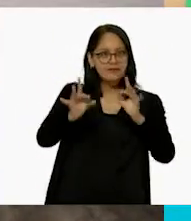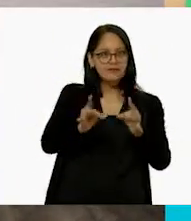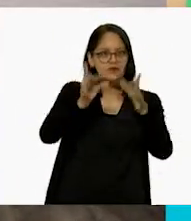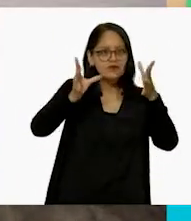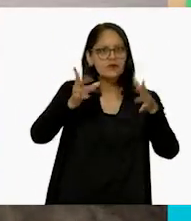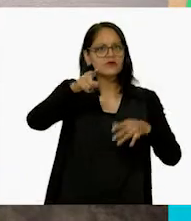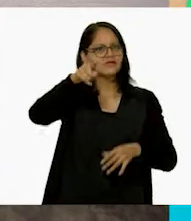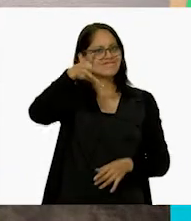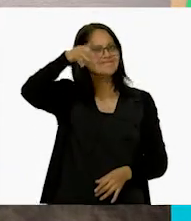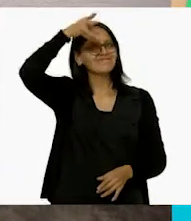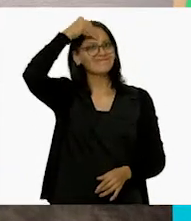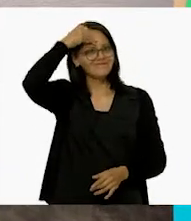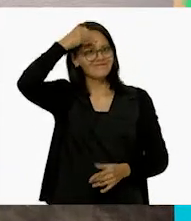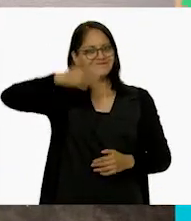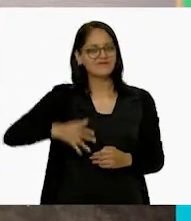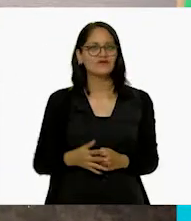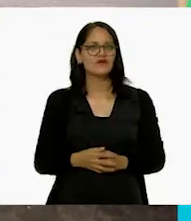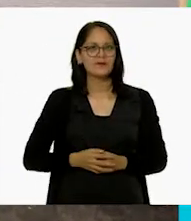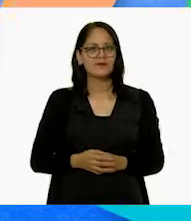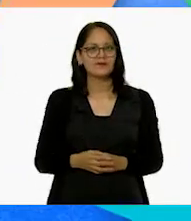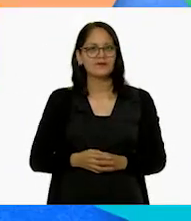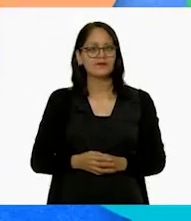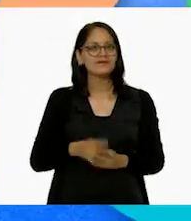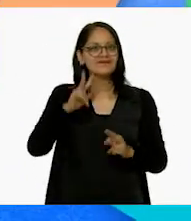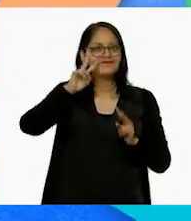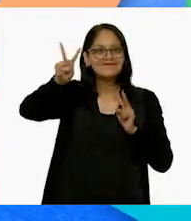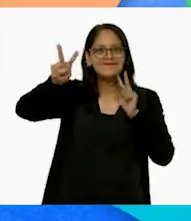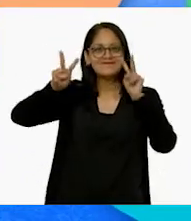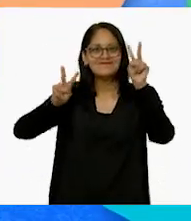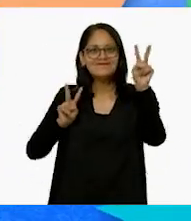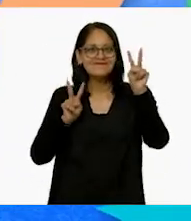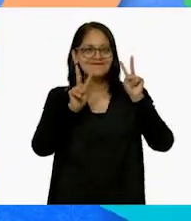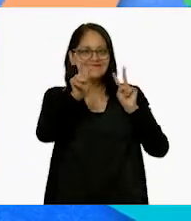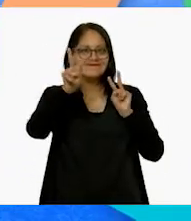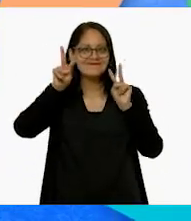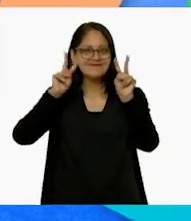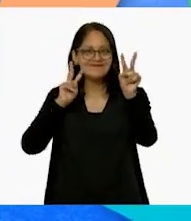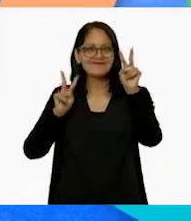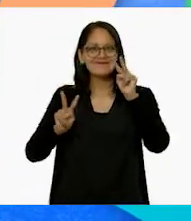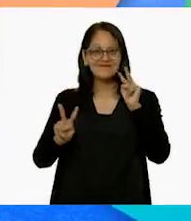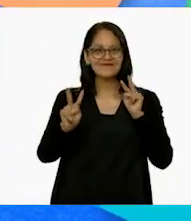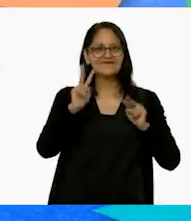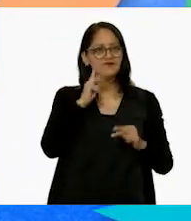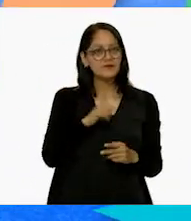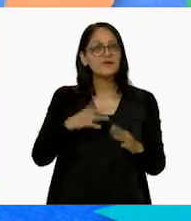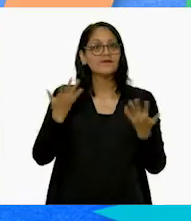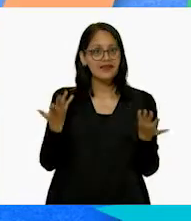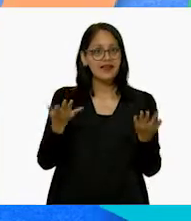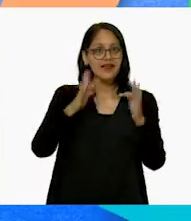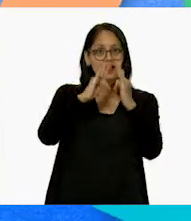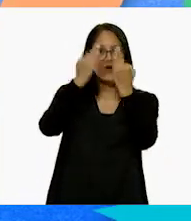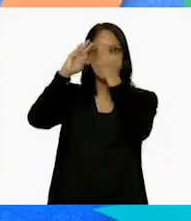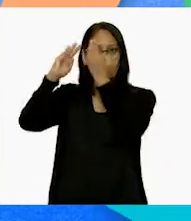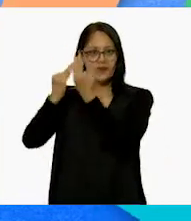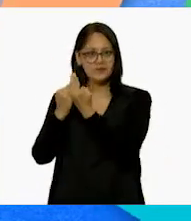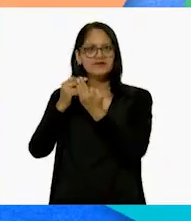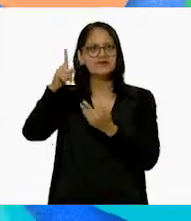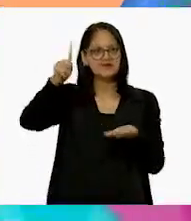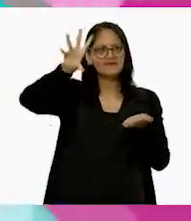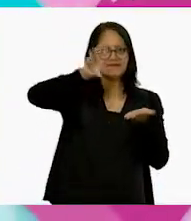mágico lo puedes aprender. Todo lo que ves, todo lo que ves, con formas